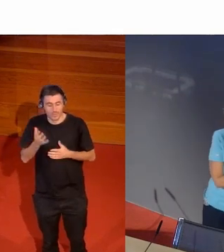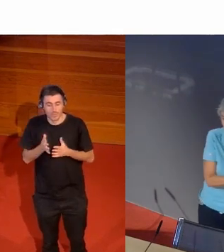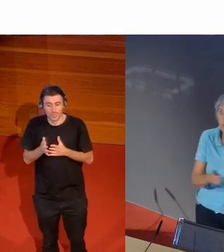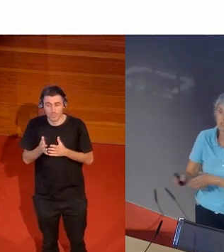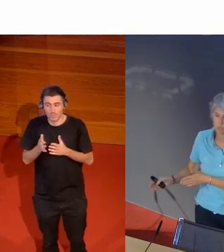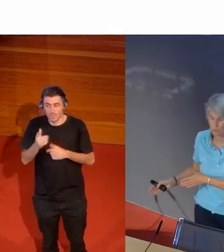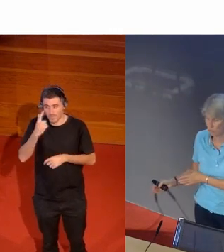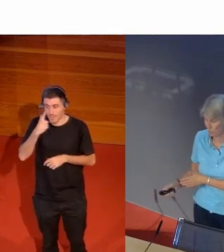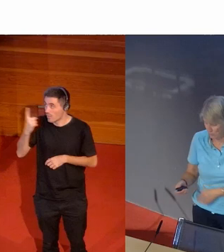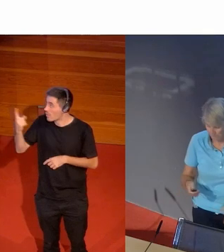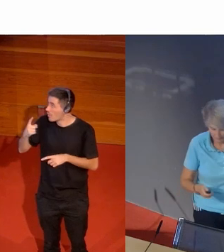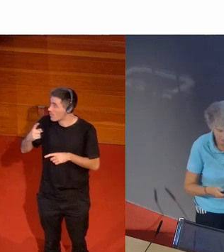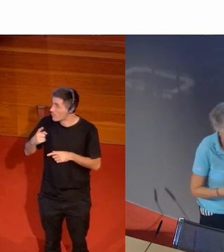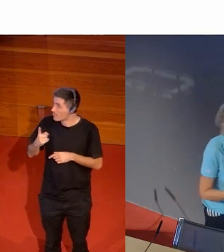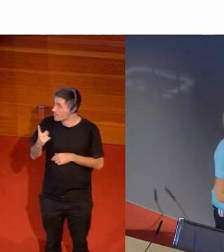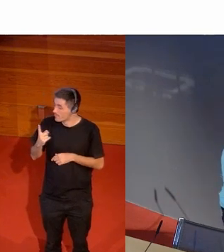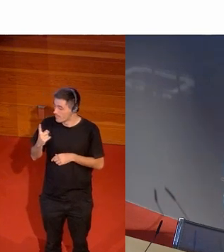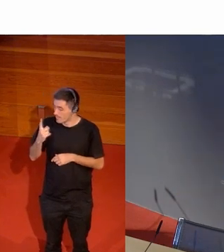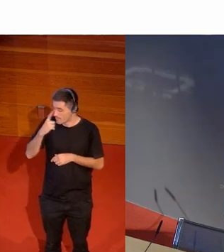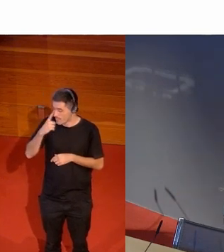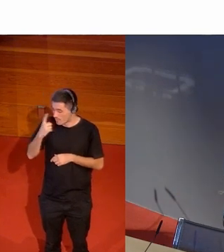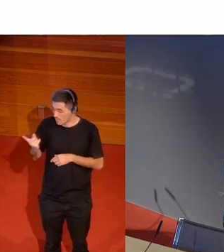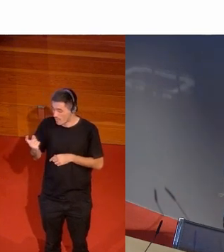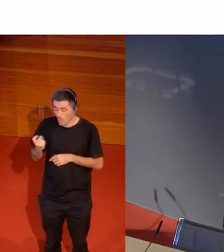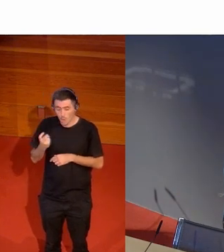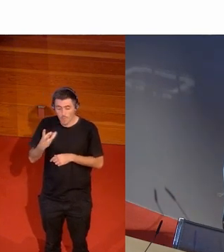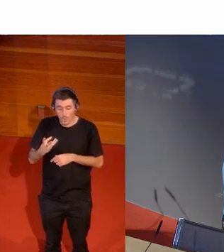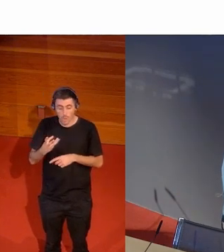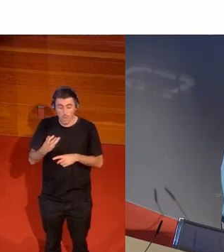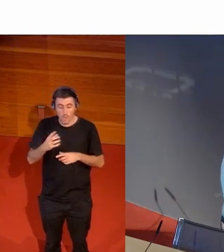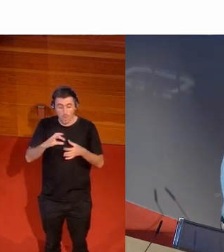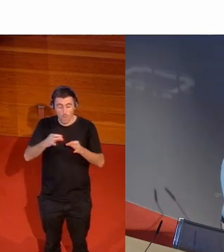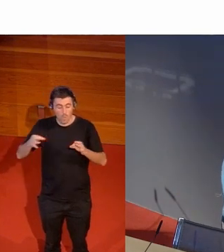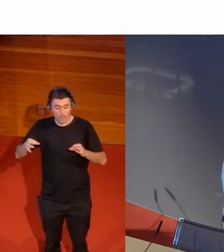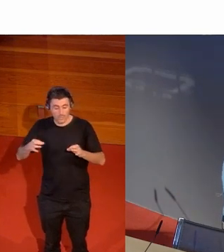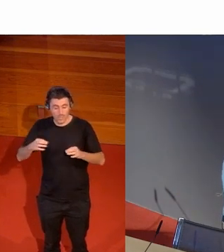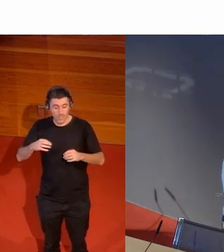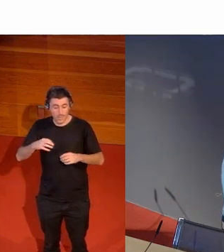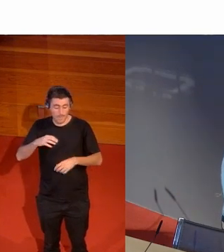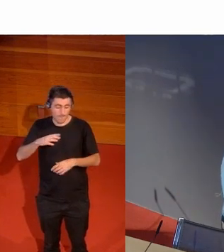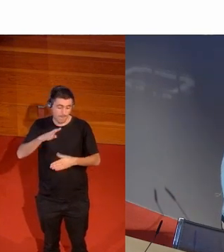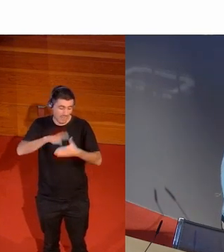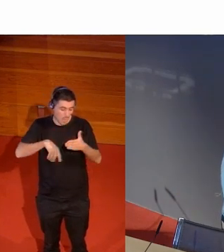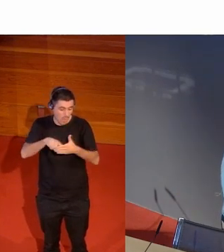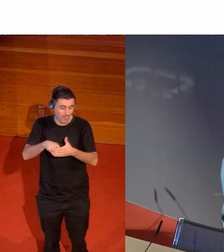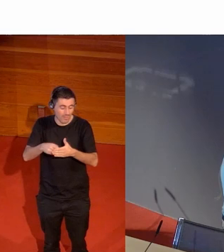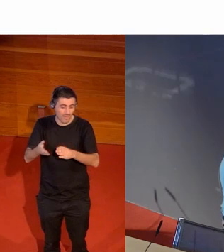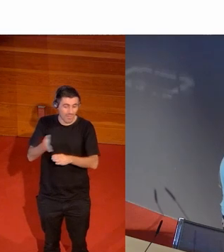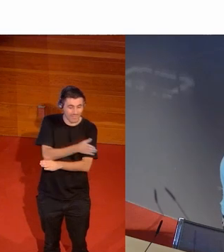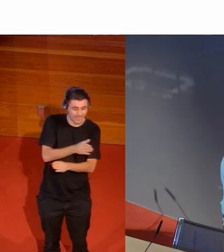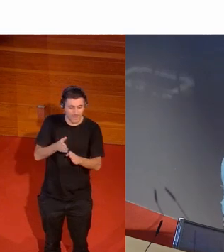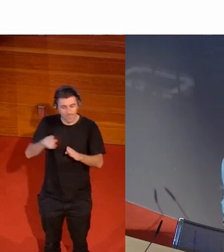antes de los Juegos y después de los Juegos si veis hasta los Juegos de Barcelona habían participado